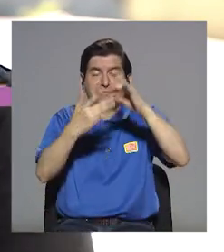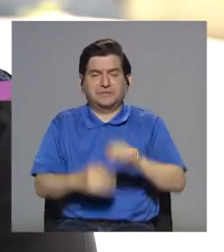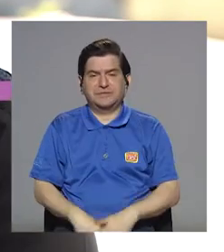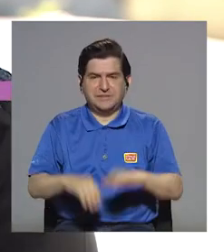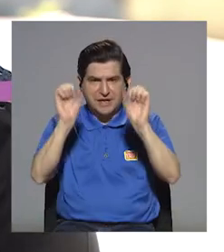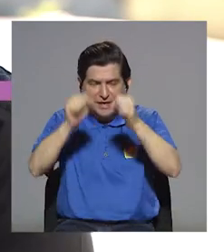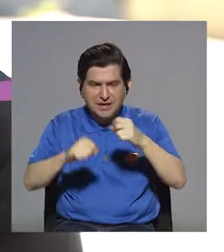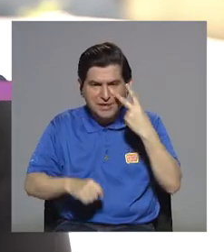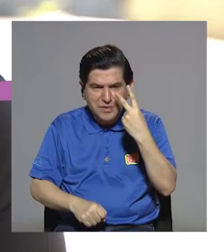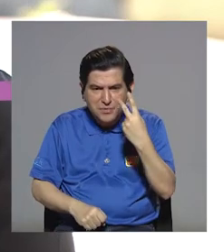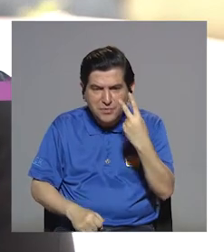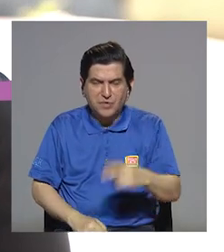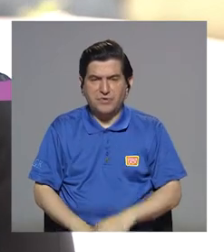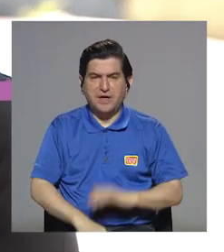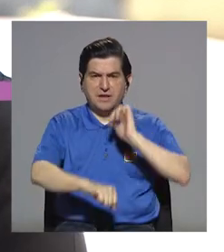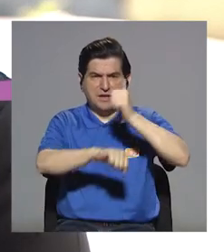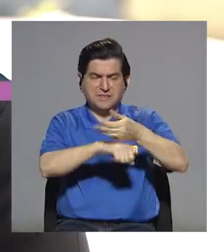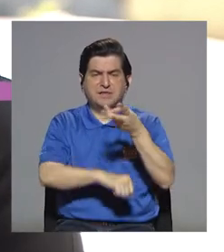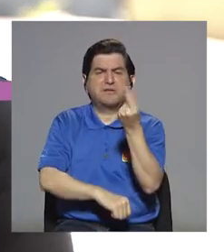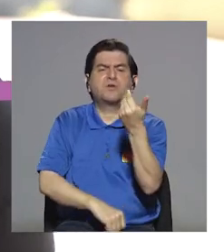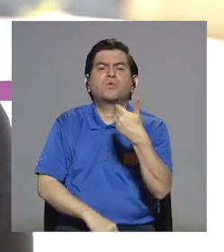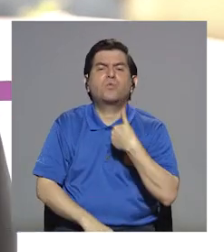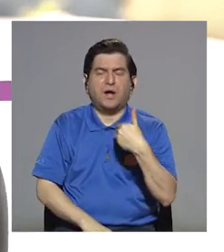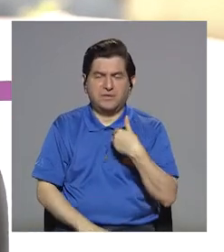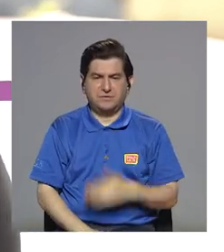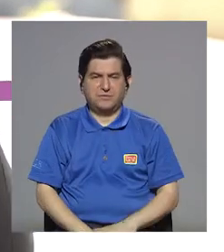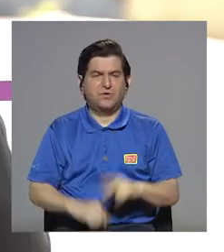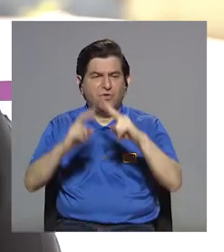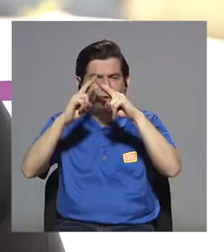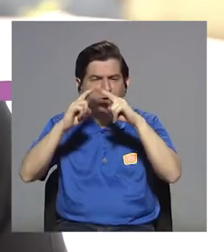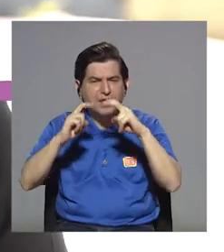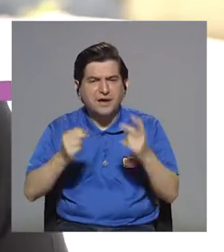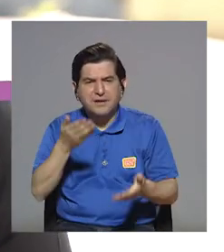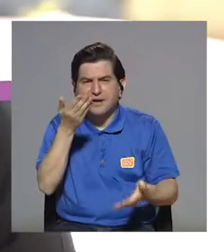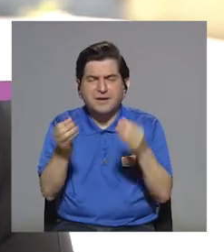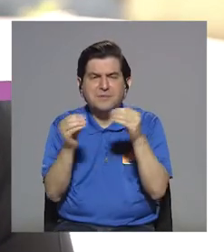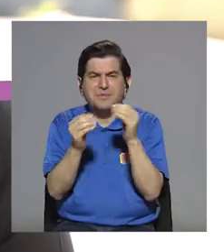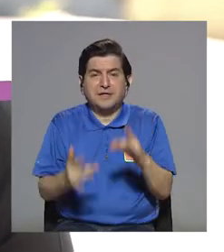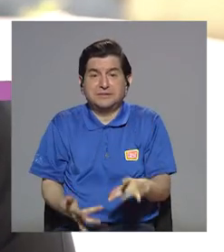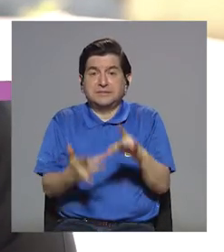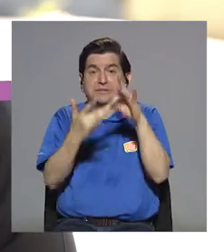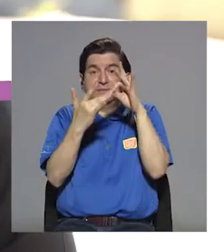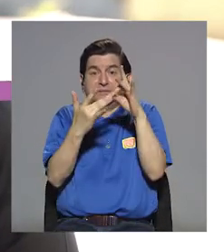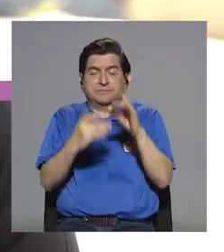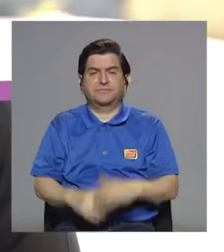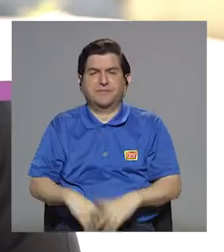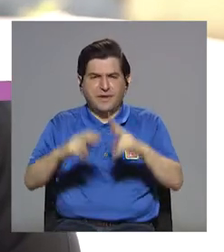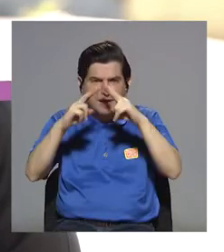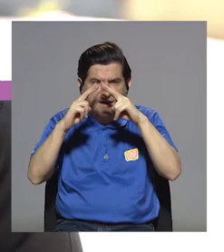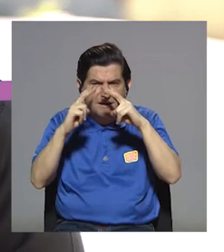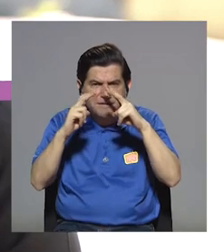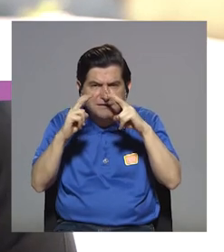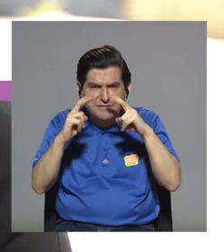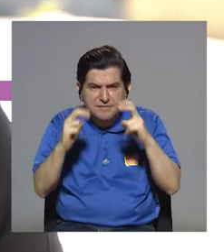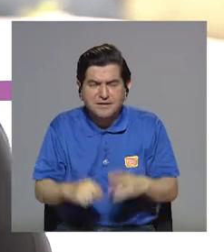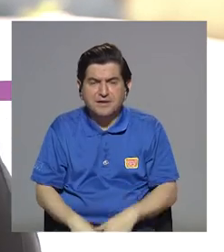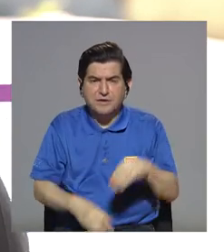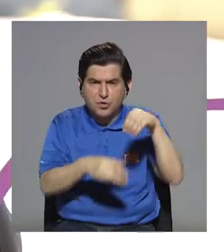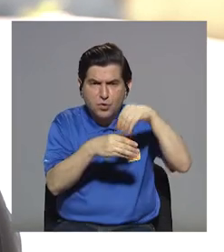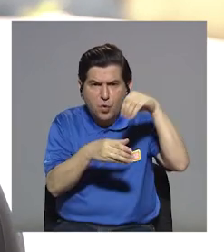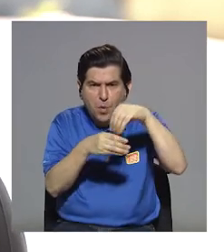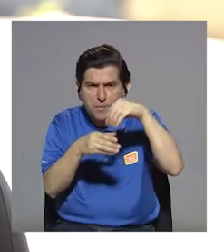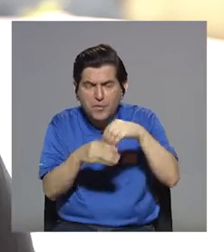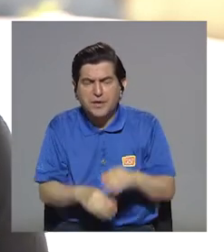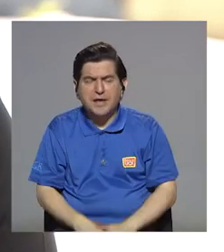ver esa respuesta y determinar cuánto sodio tiene. Esos son análisis un poco más especializados porque son análisis de componentes que están en